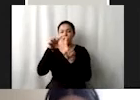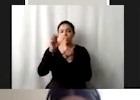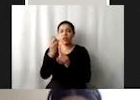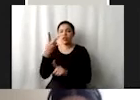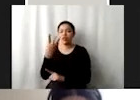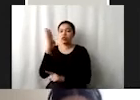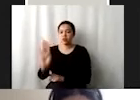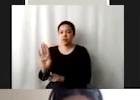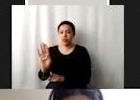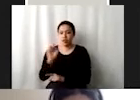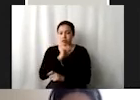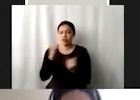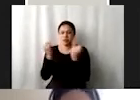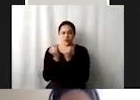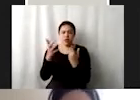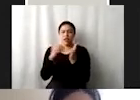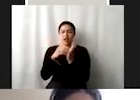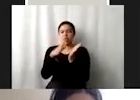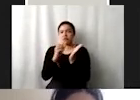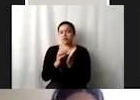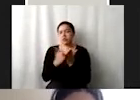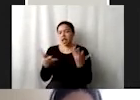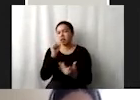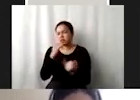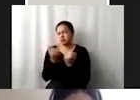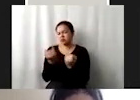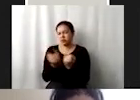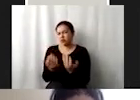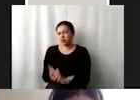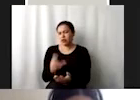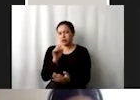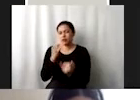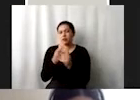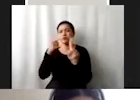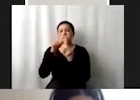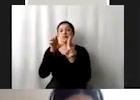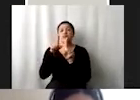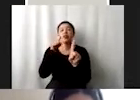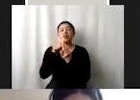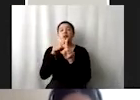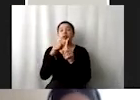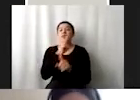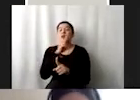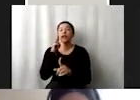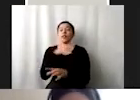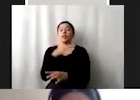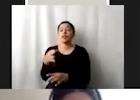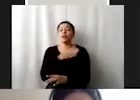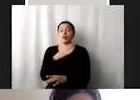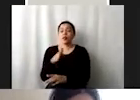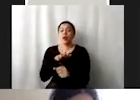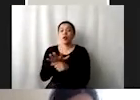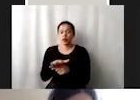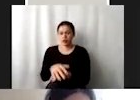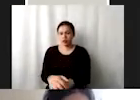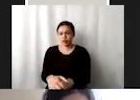lo vamos a ver alrededor de la agenda. Una buena noticia para este objetivo, a pesar de que nuestro